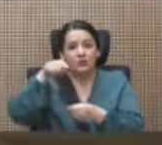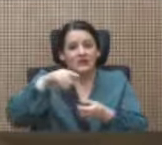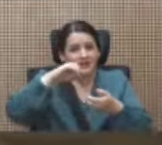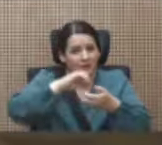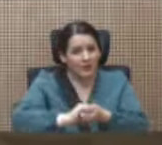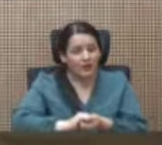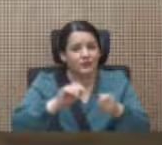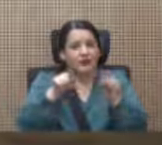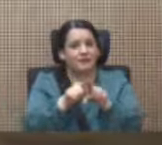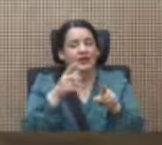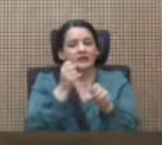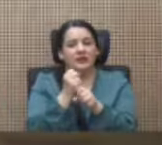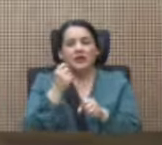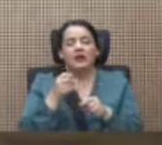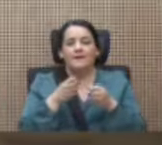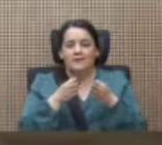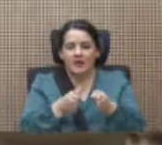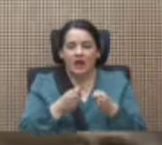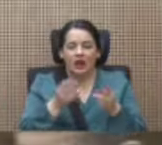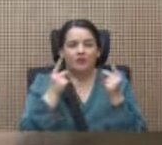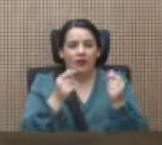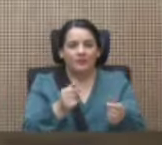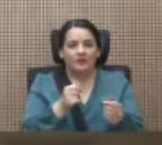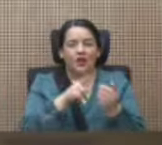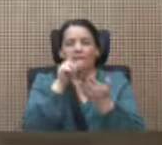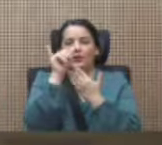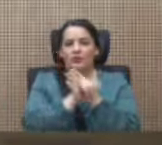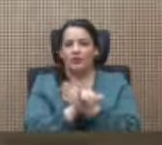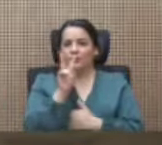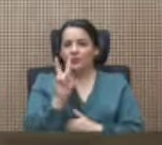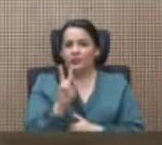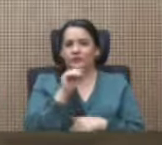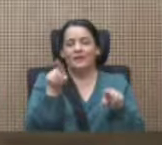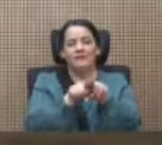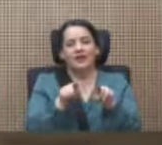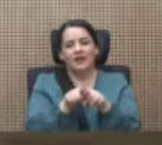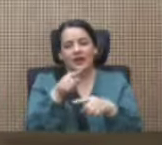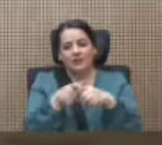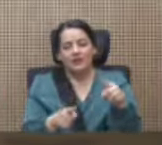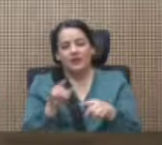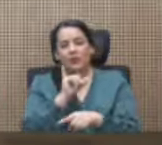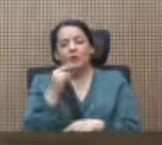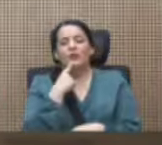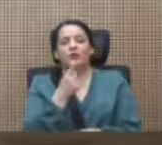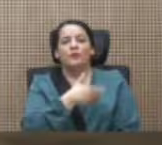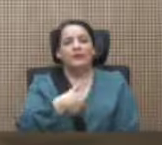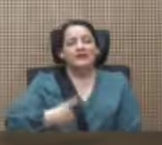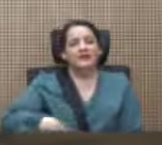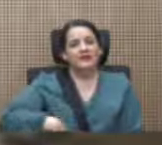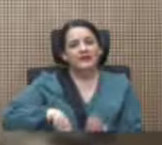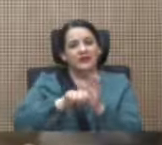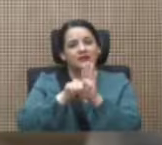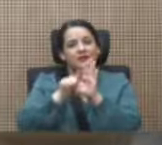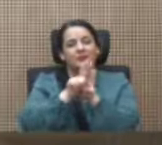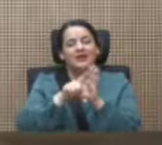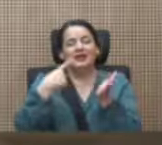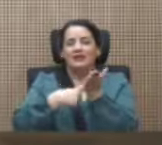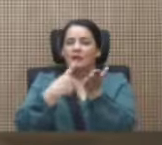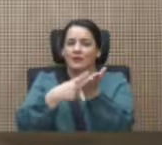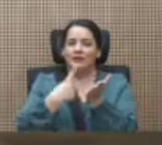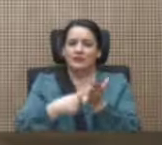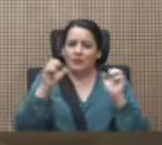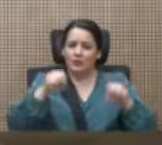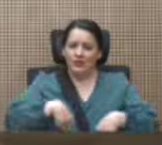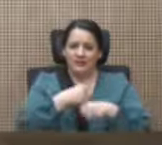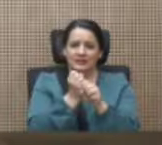además de darle vía rápida a estos dos proyectos, incluía también cortar a la mitad, como ha hecho el señor presidente de esta Asamblea Legislativa, el debate que se puede dar